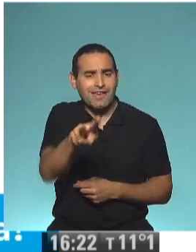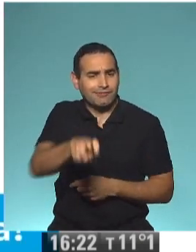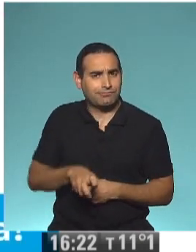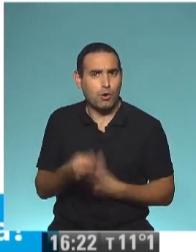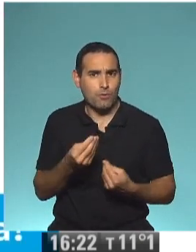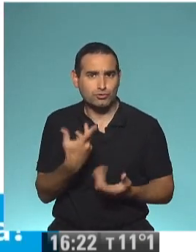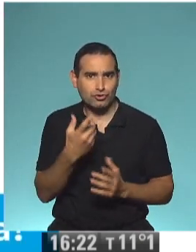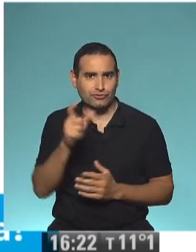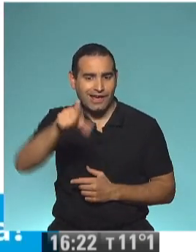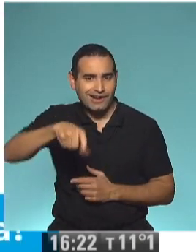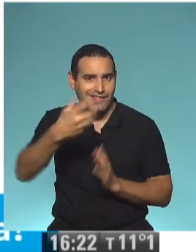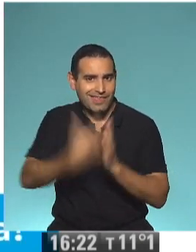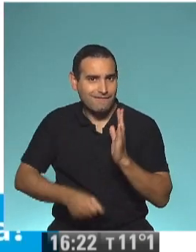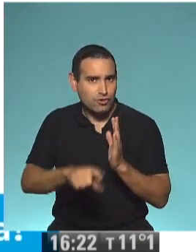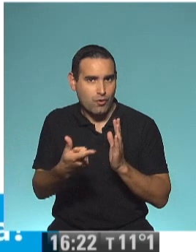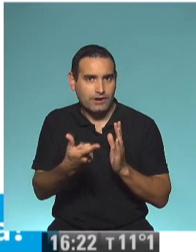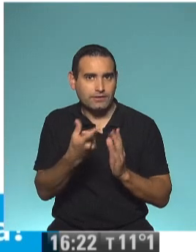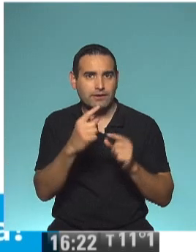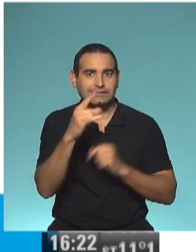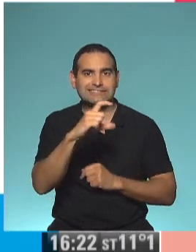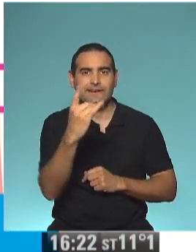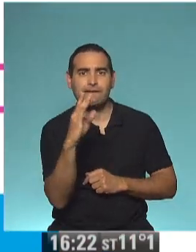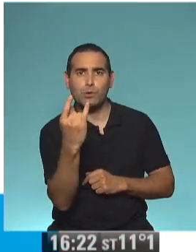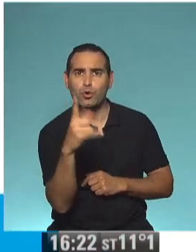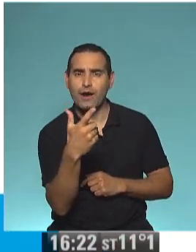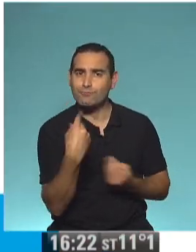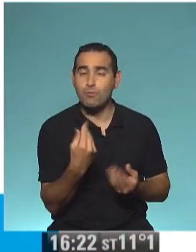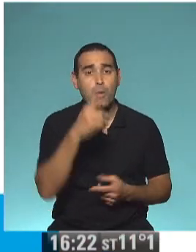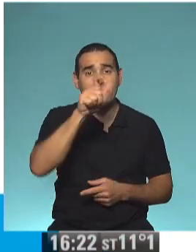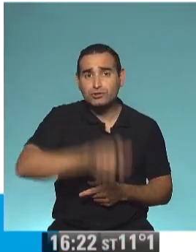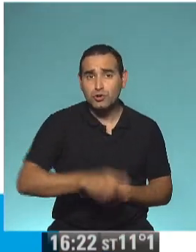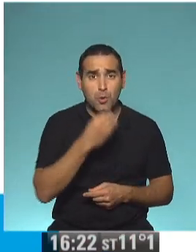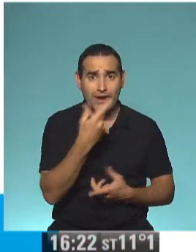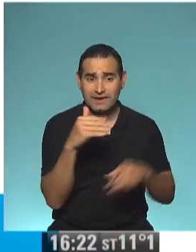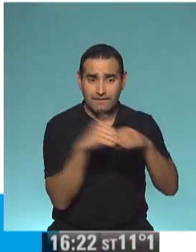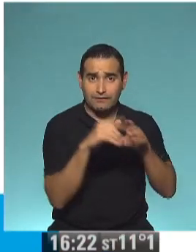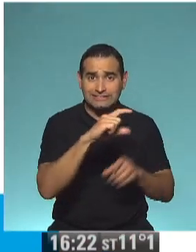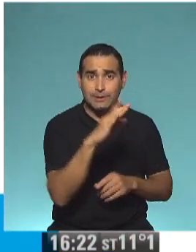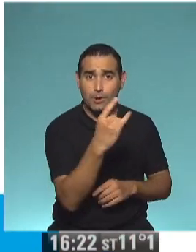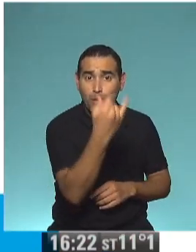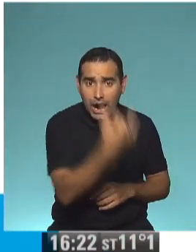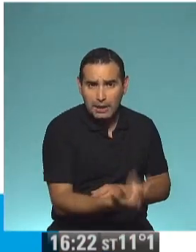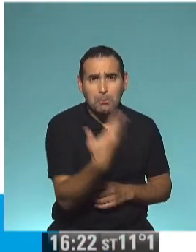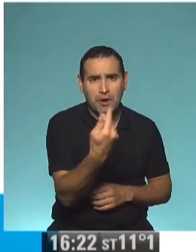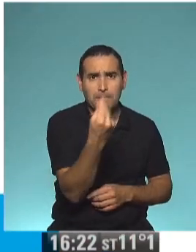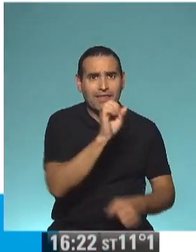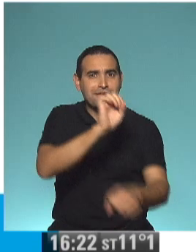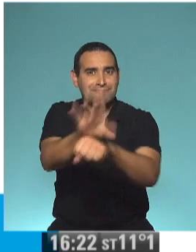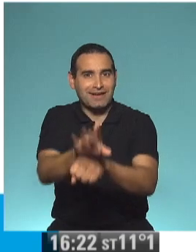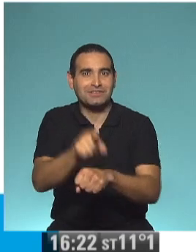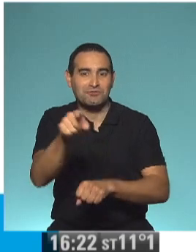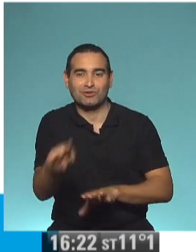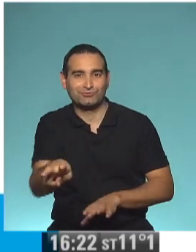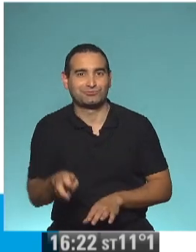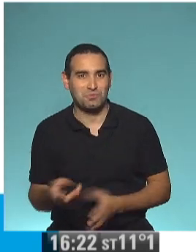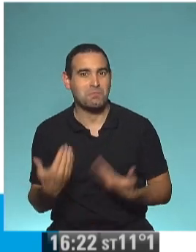sin tarjeta de débito ni cuenta bancaria? Cualquier persona con una cuenta bancaria te puede enviar dinero para que lo puedas